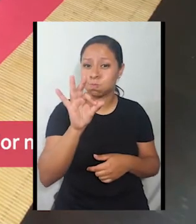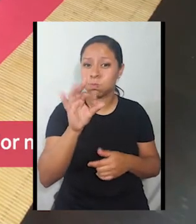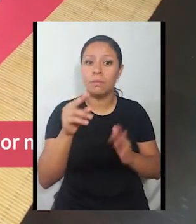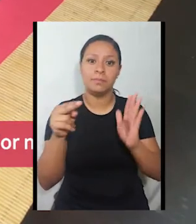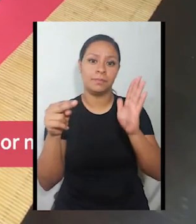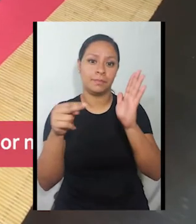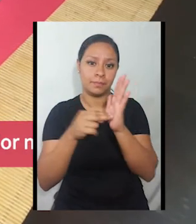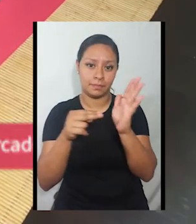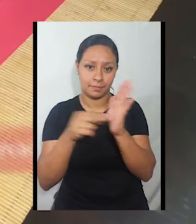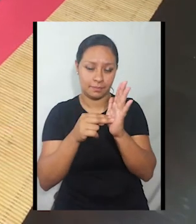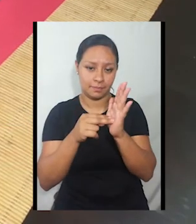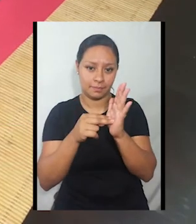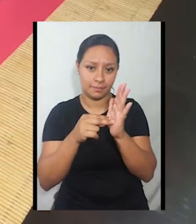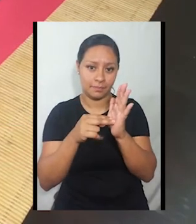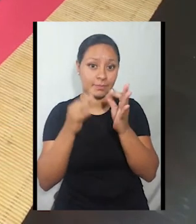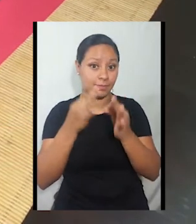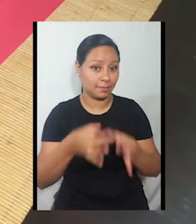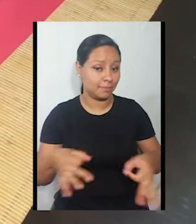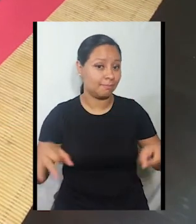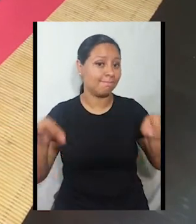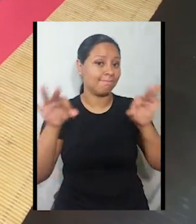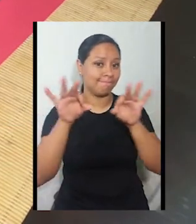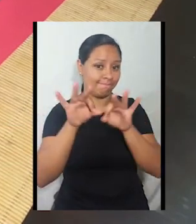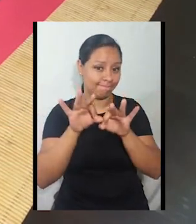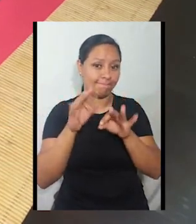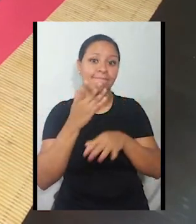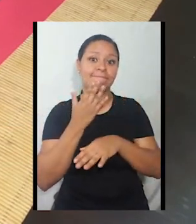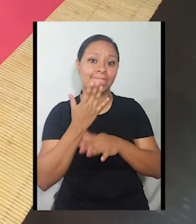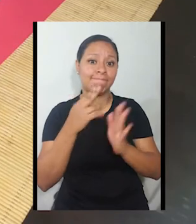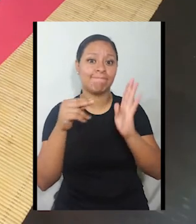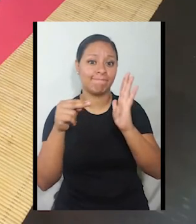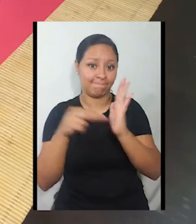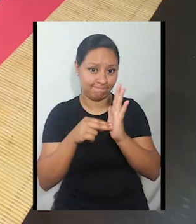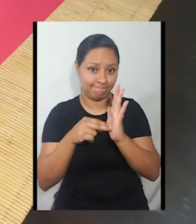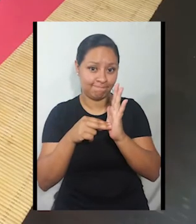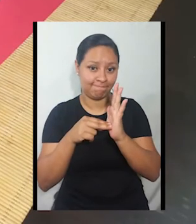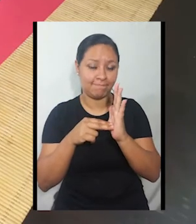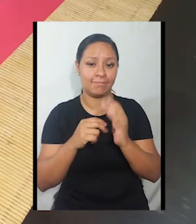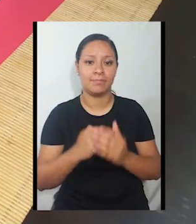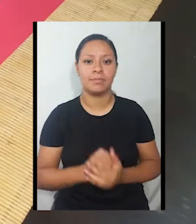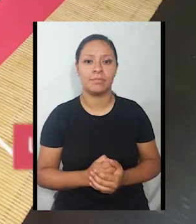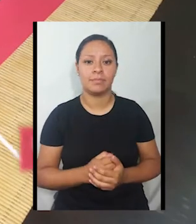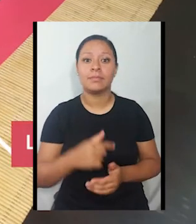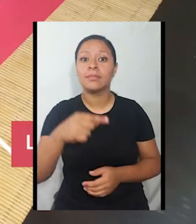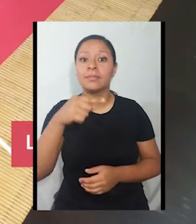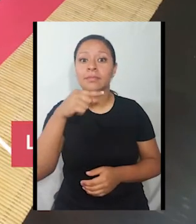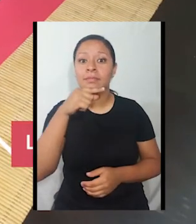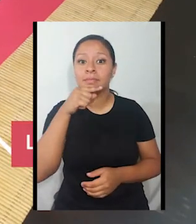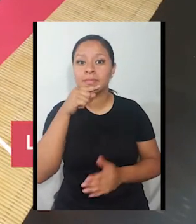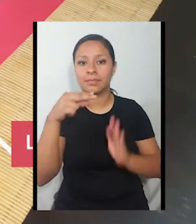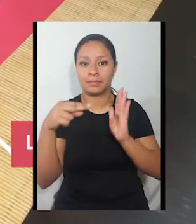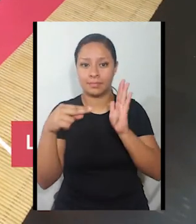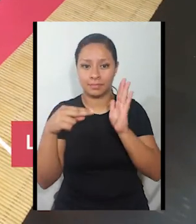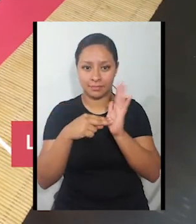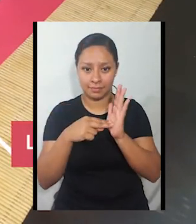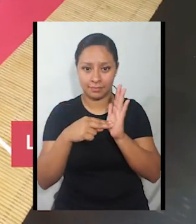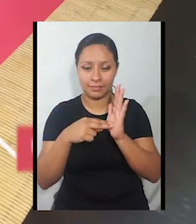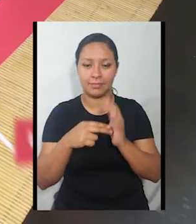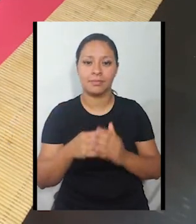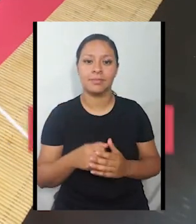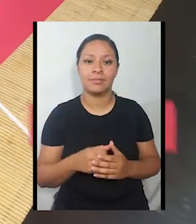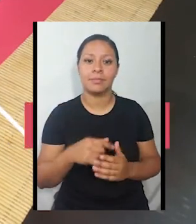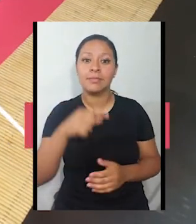Es muy importante que el marcador sea negro porque con él vamos a contar nuestras historias. Un lápiz tinta negro.